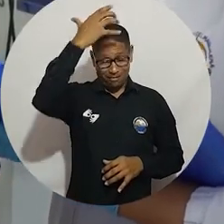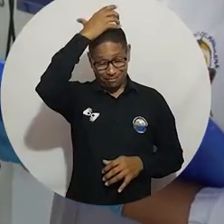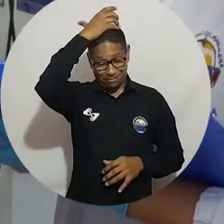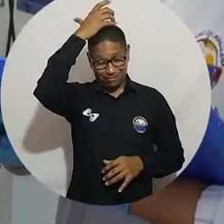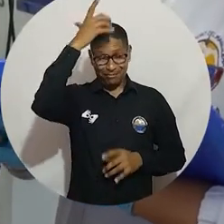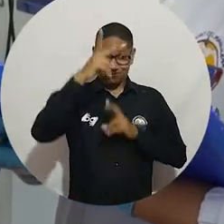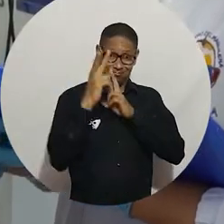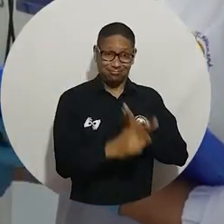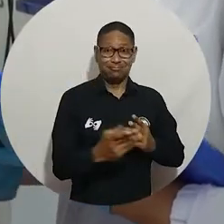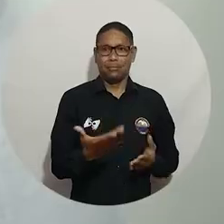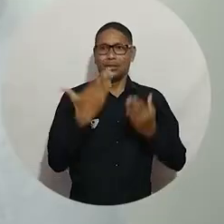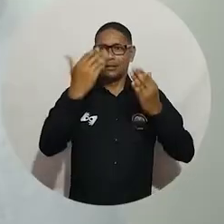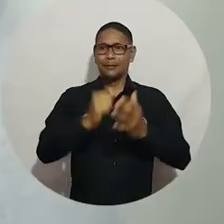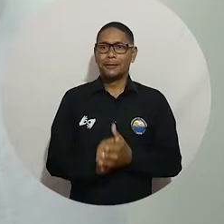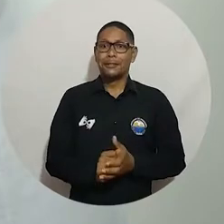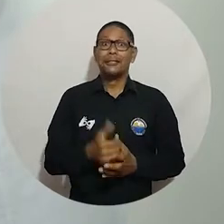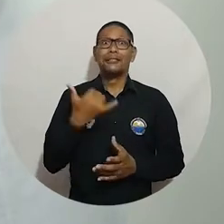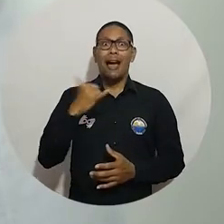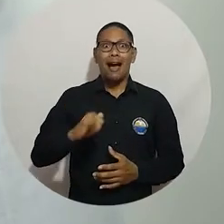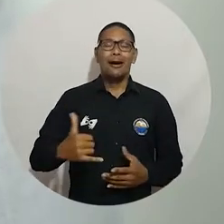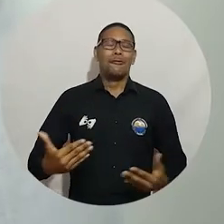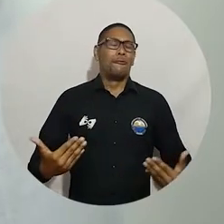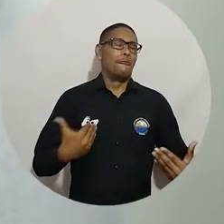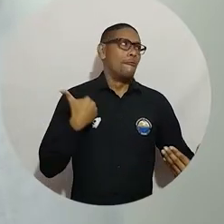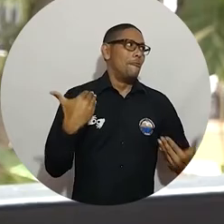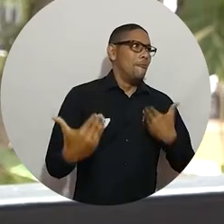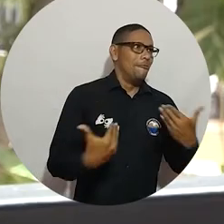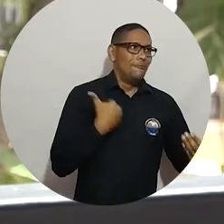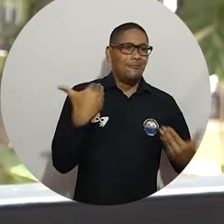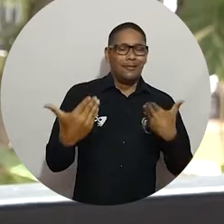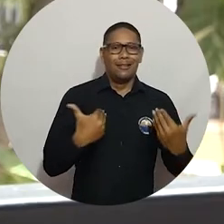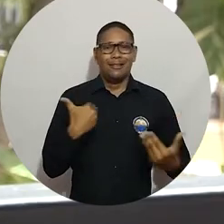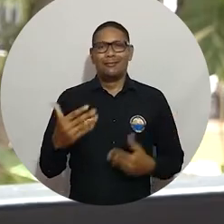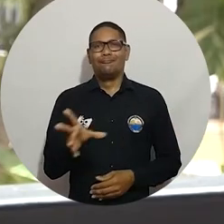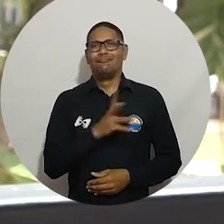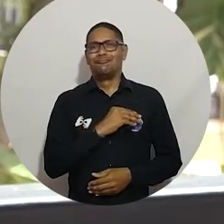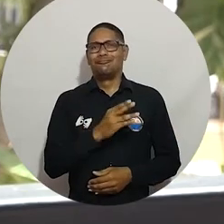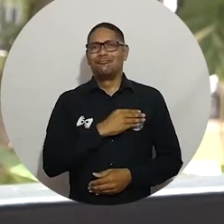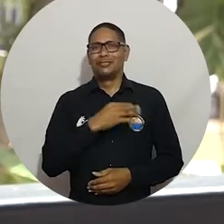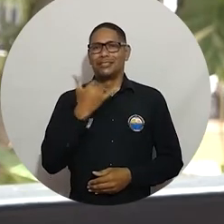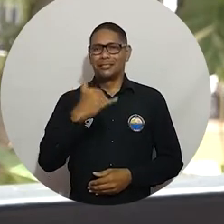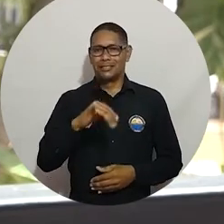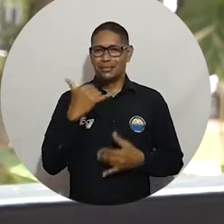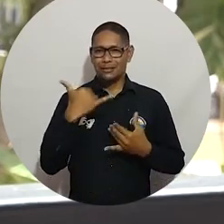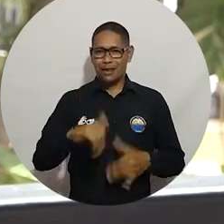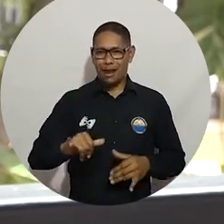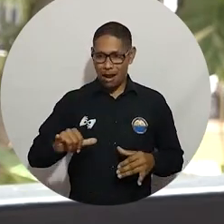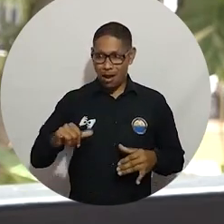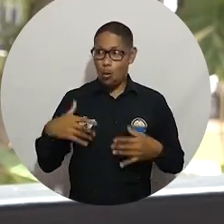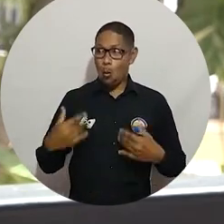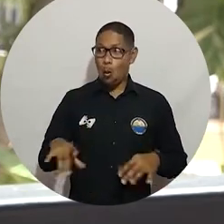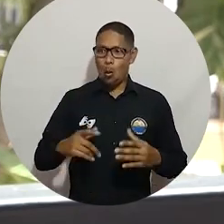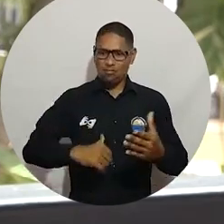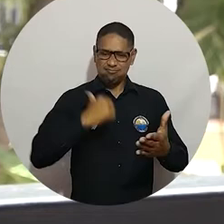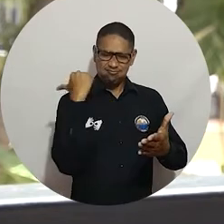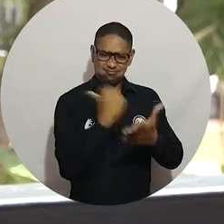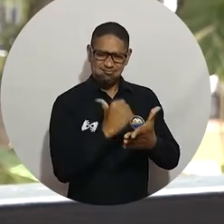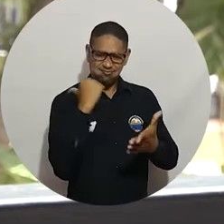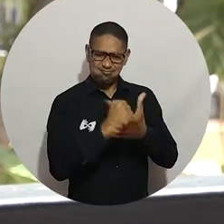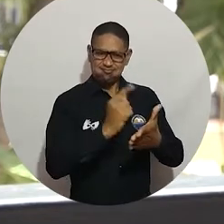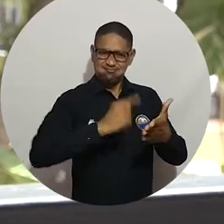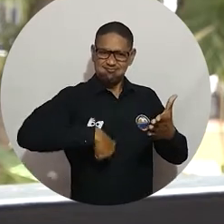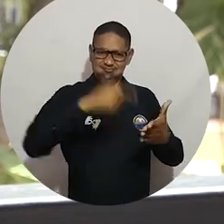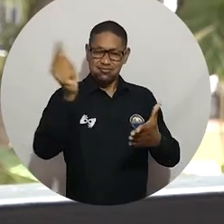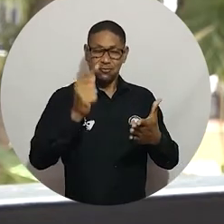Esto es una satisfacción. Esto es el reconocimiento a una labor que es ardua y, sobre todo,